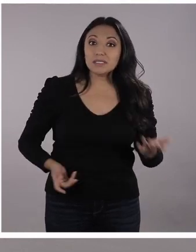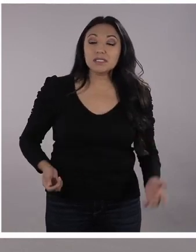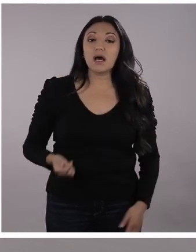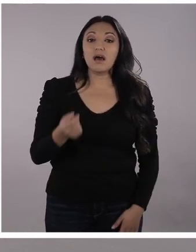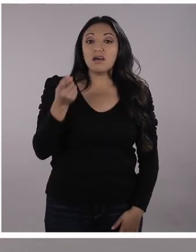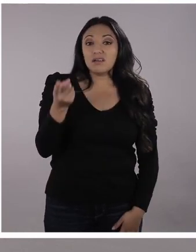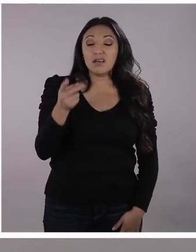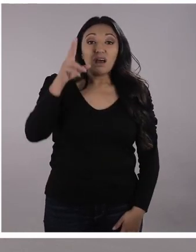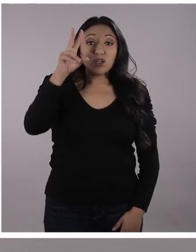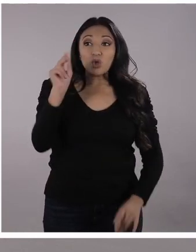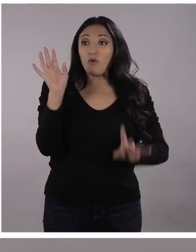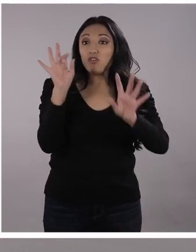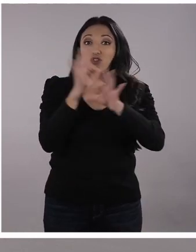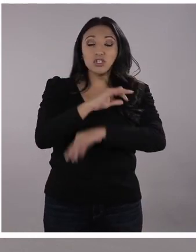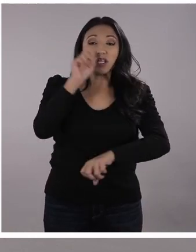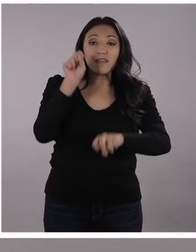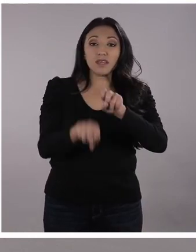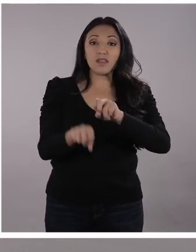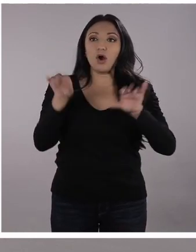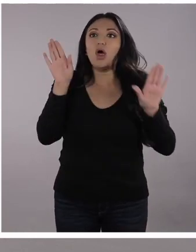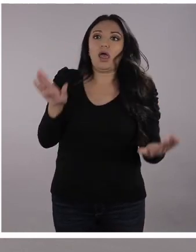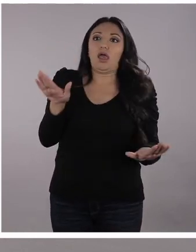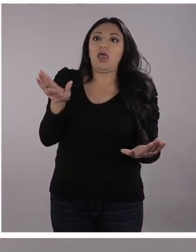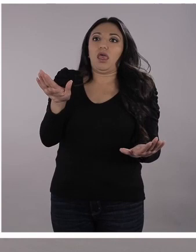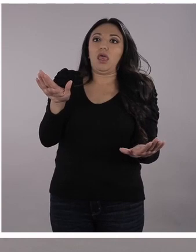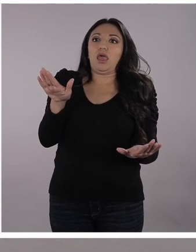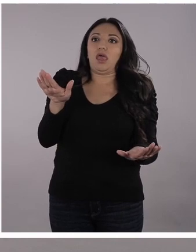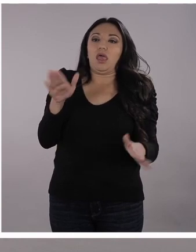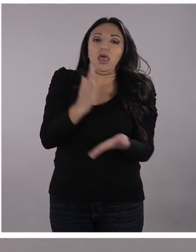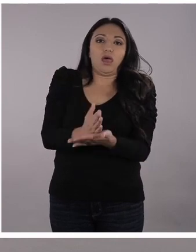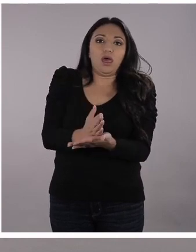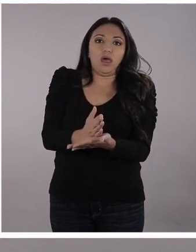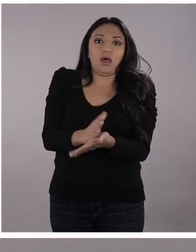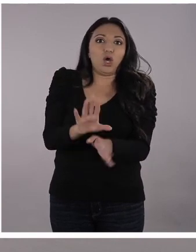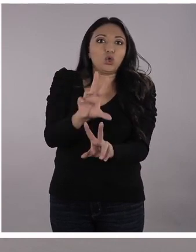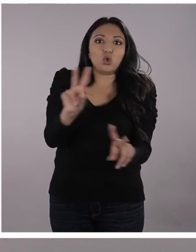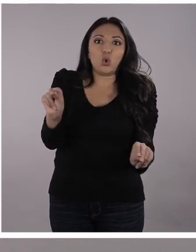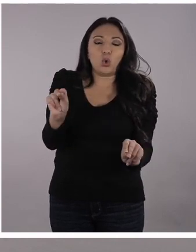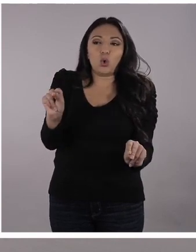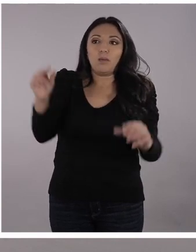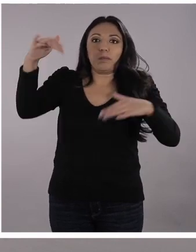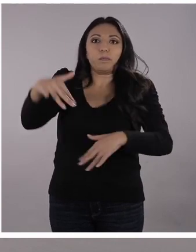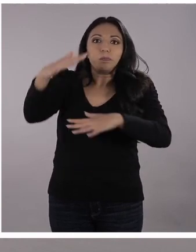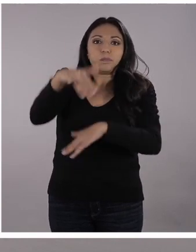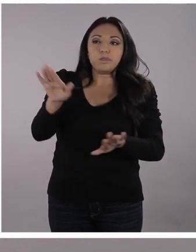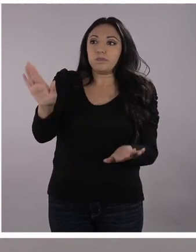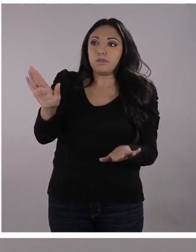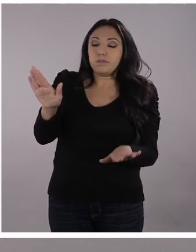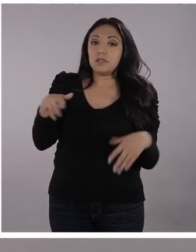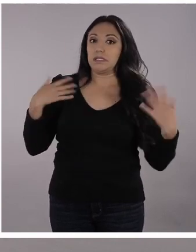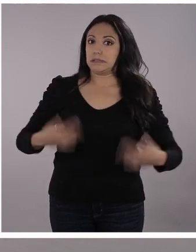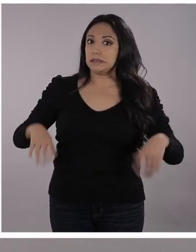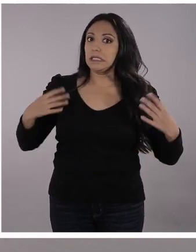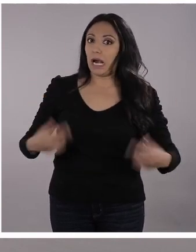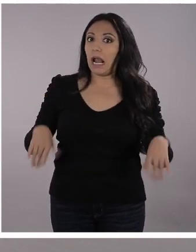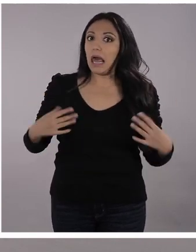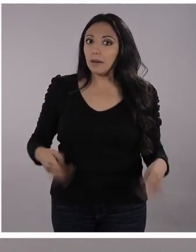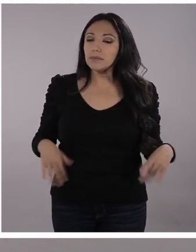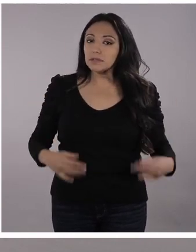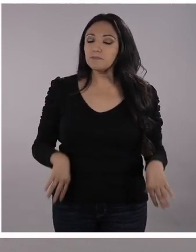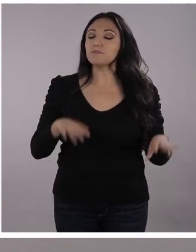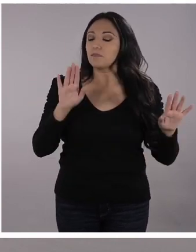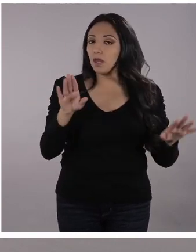corrientes no funcionaran o se quedaran así como paralizadas. Pasarían graves cosas.